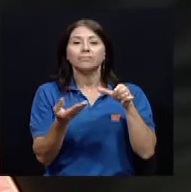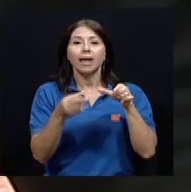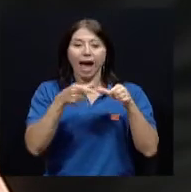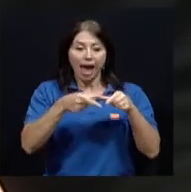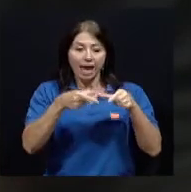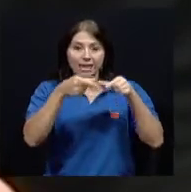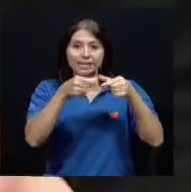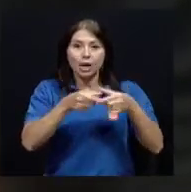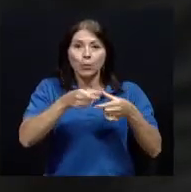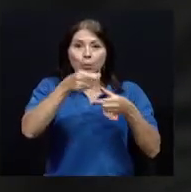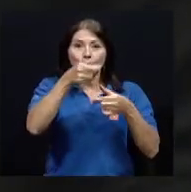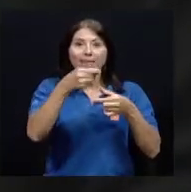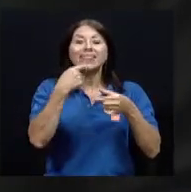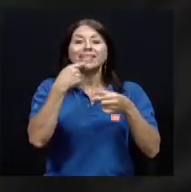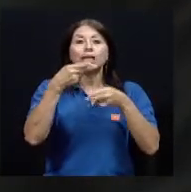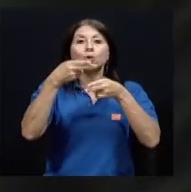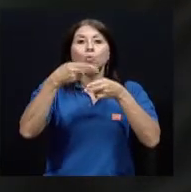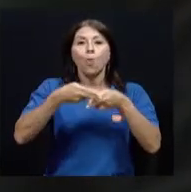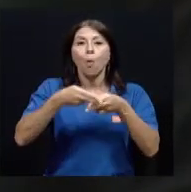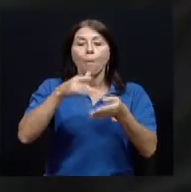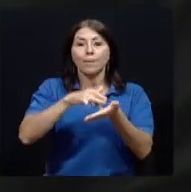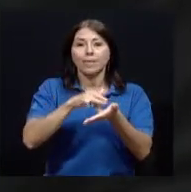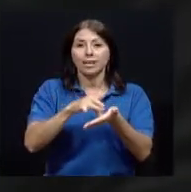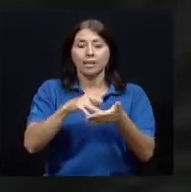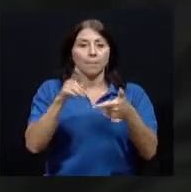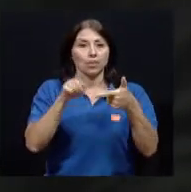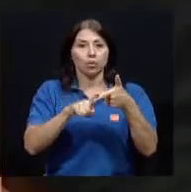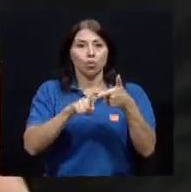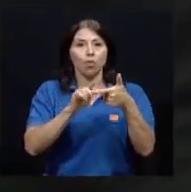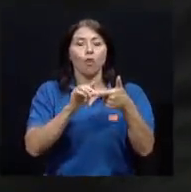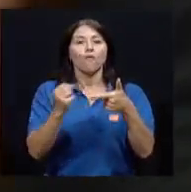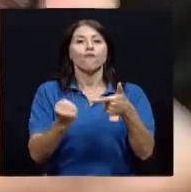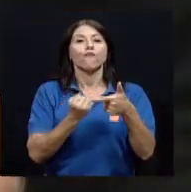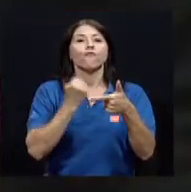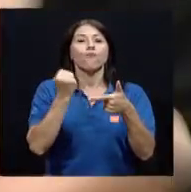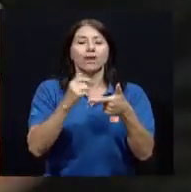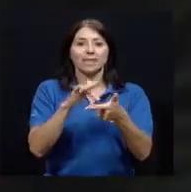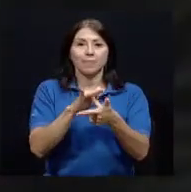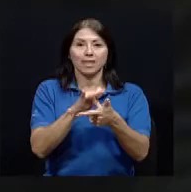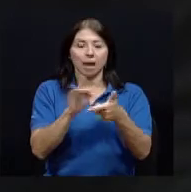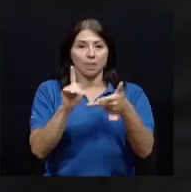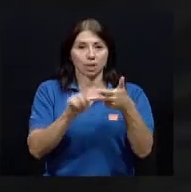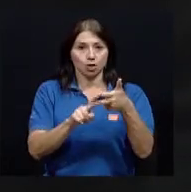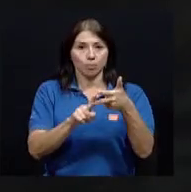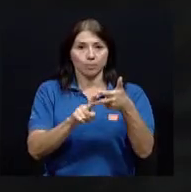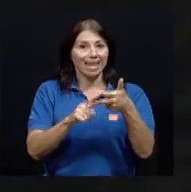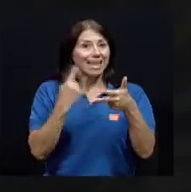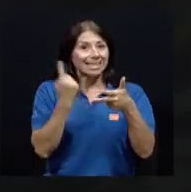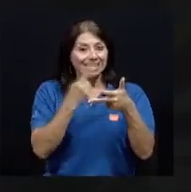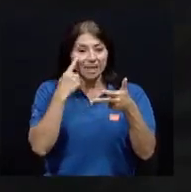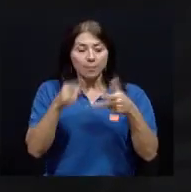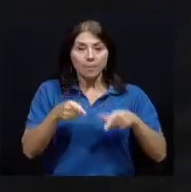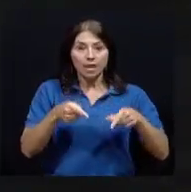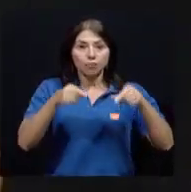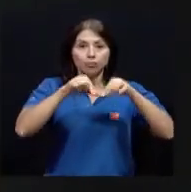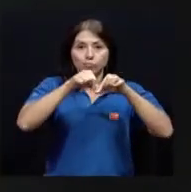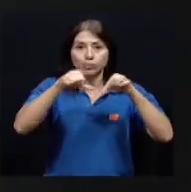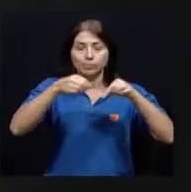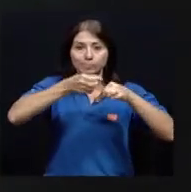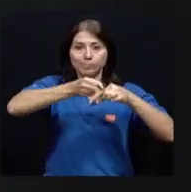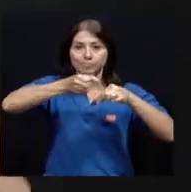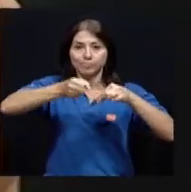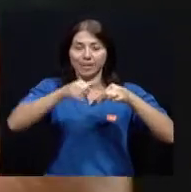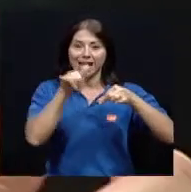medicamento y usualmente viene en un paquetito sellado de esta manera. Usualmente de uno de los dos lados viene la etiqueta donde dice la información